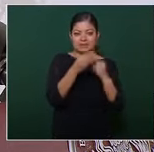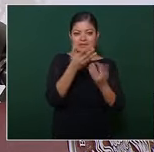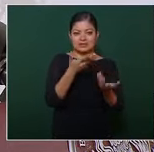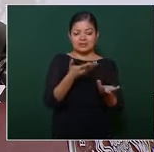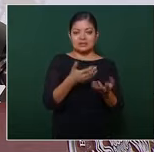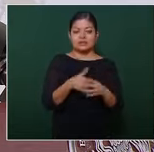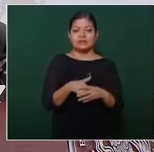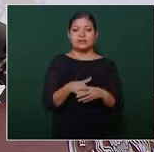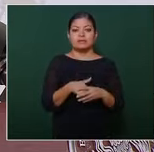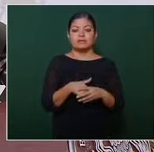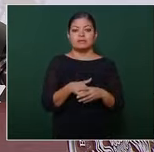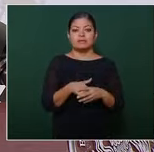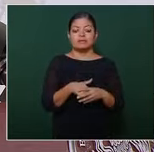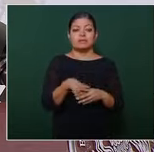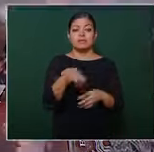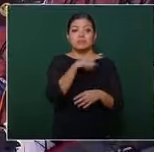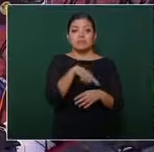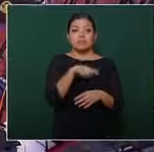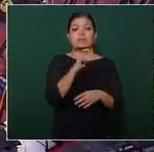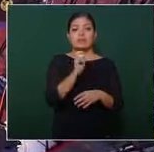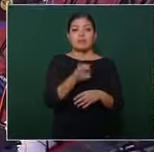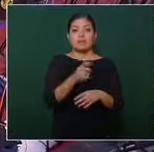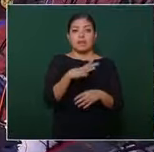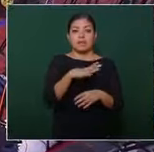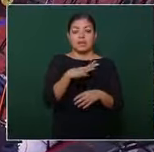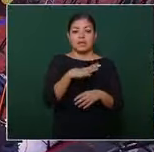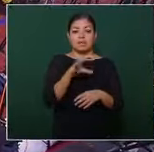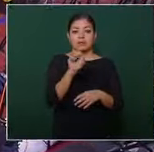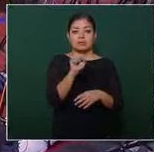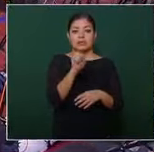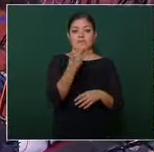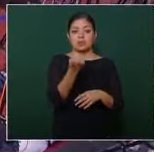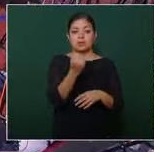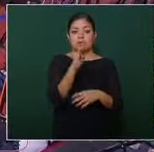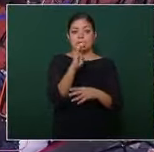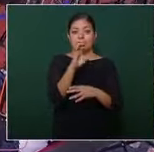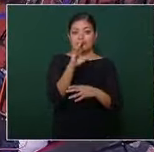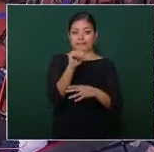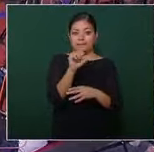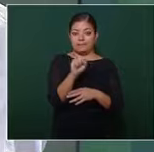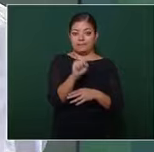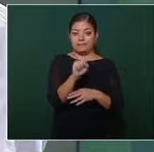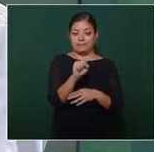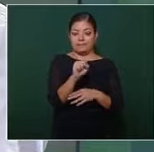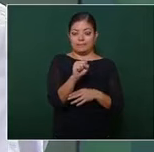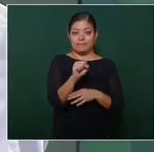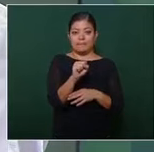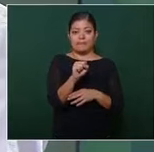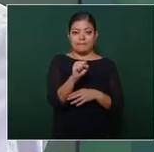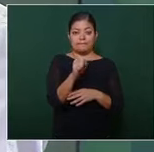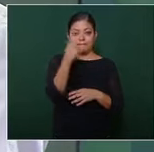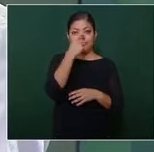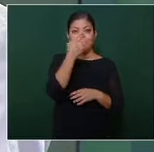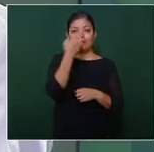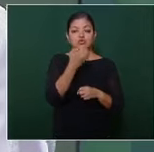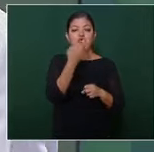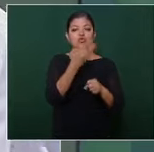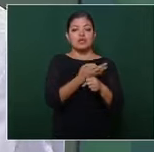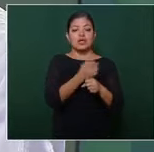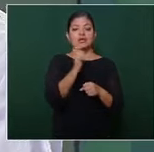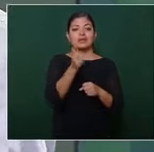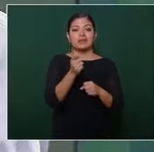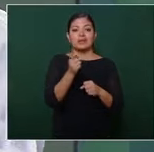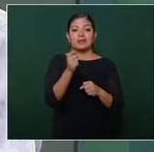están entregando 69 becas a estudiantes de nivel